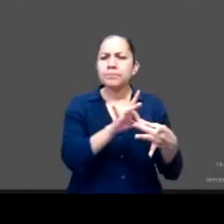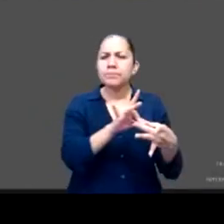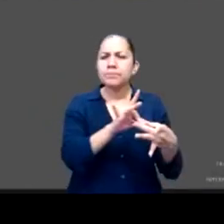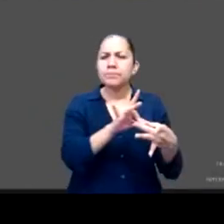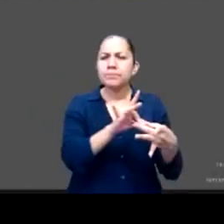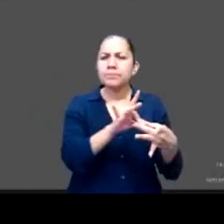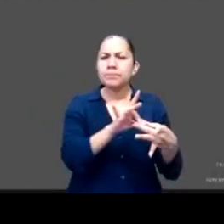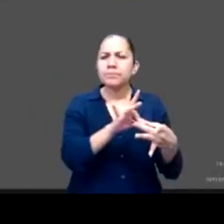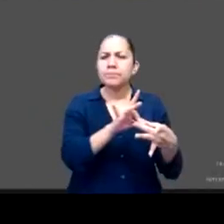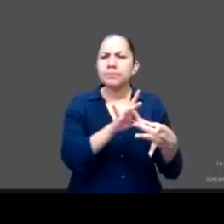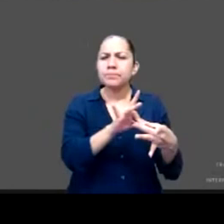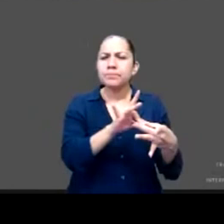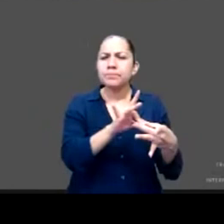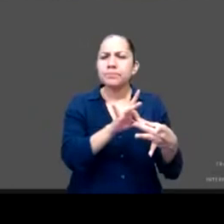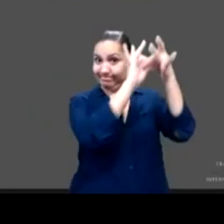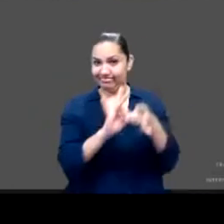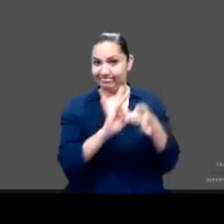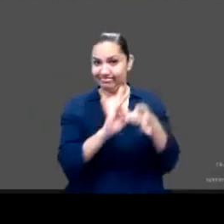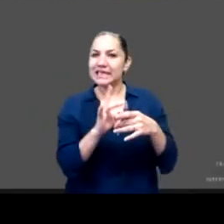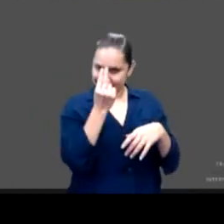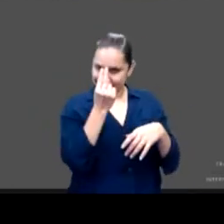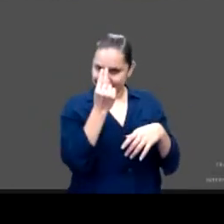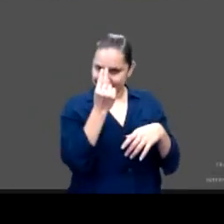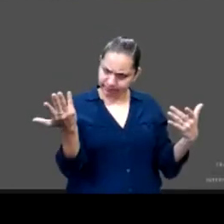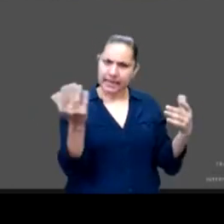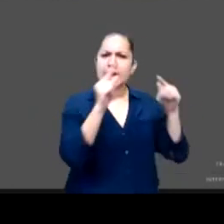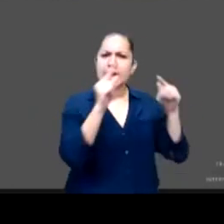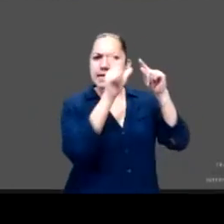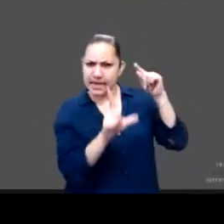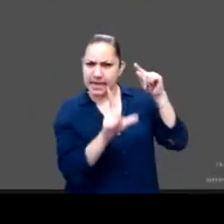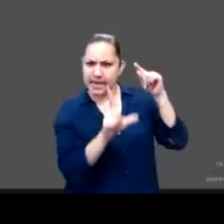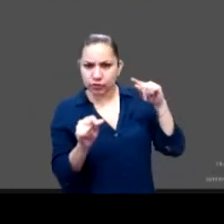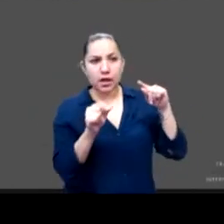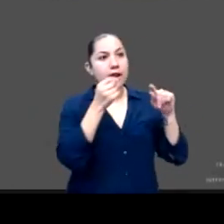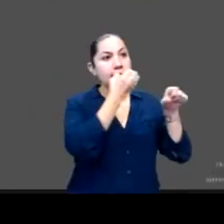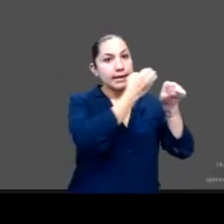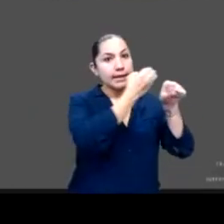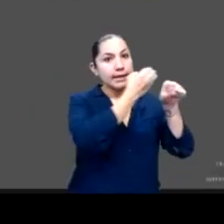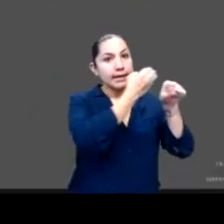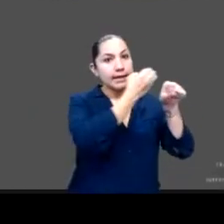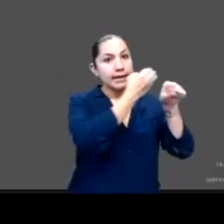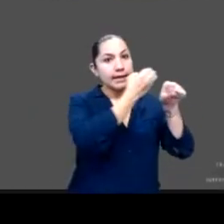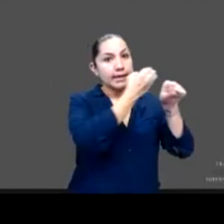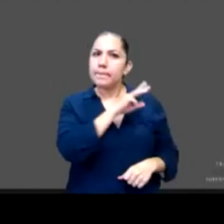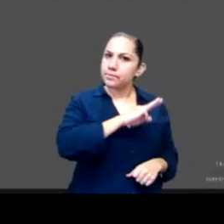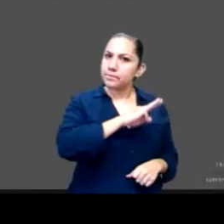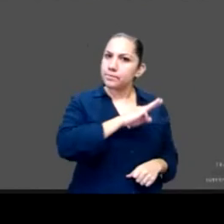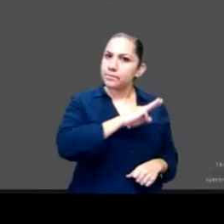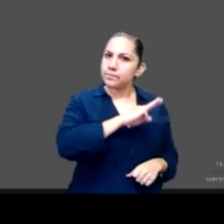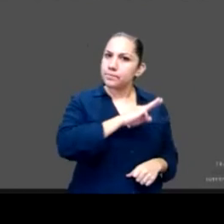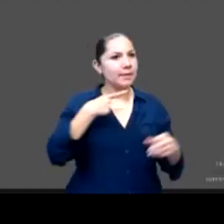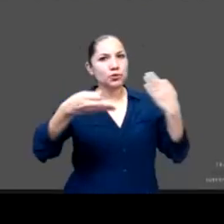carácter estatal y de carácter local. Todos los niveles tienen que estar participando. México en este momento tiene la